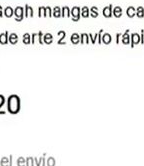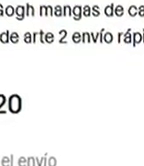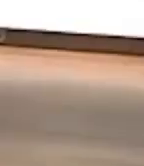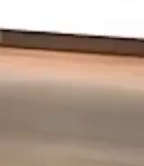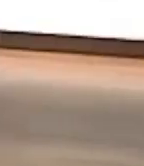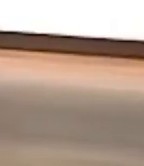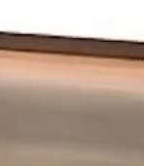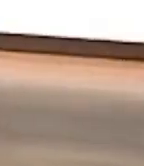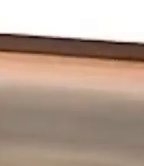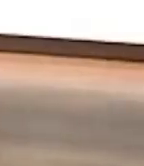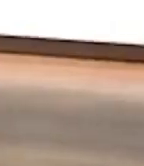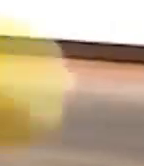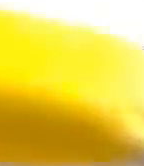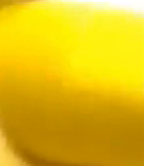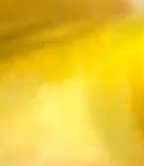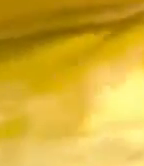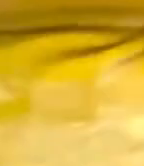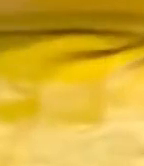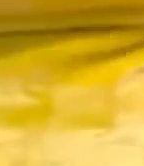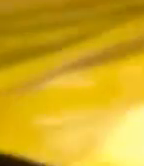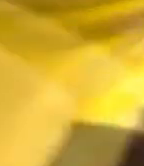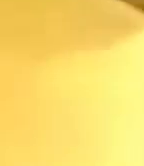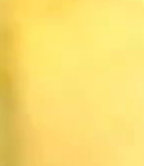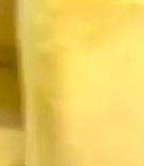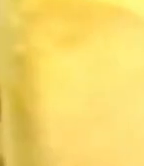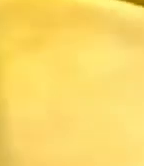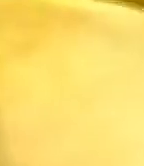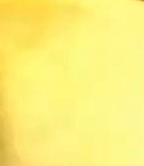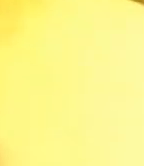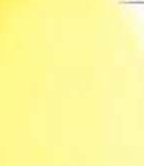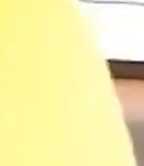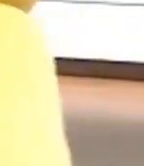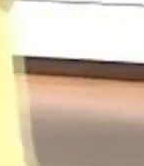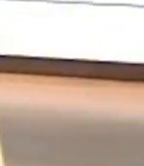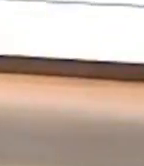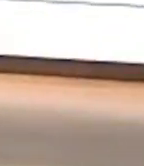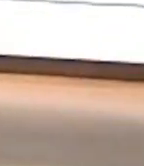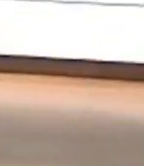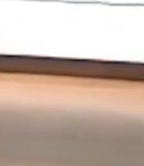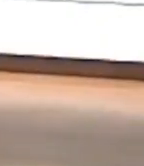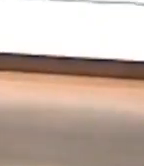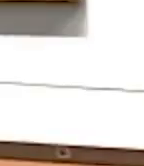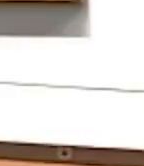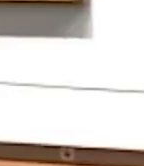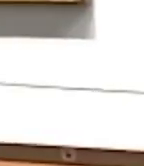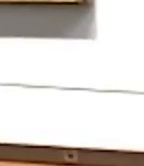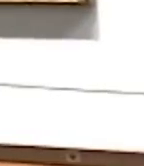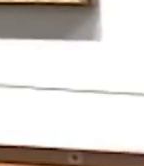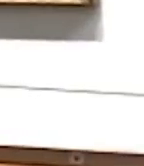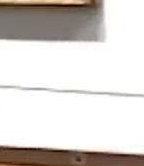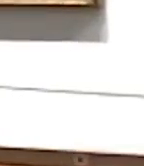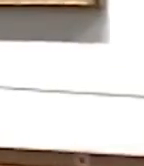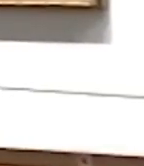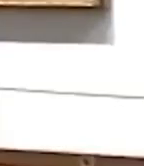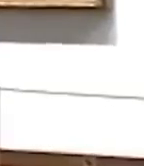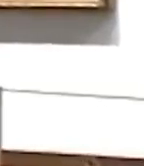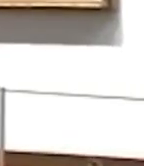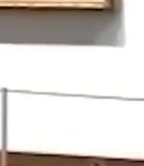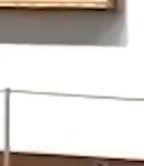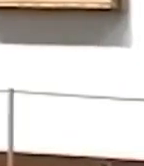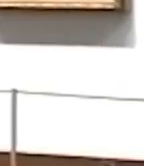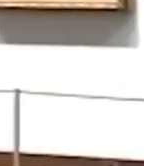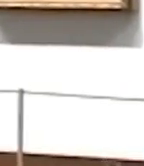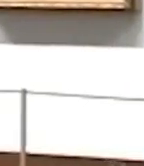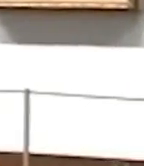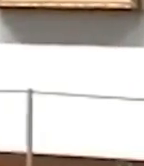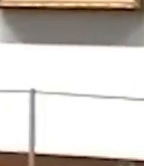euros este lanzamiento se ha realizado para celebrar el 50 aniversario del museo noticias 22 alfonso